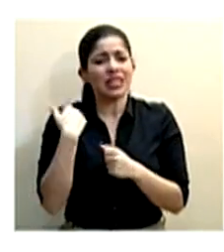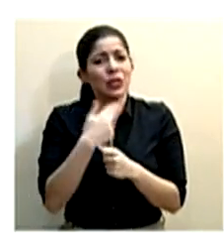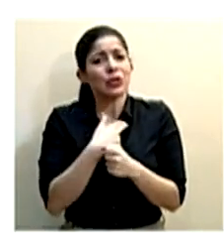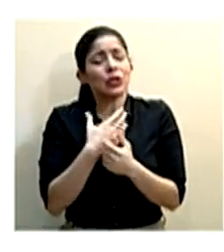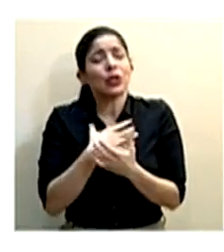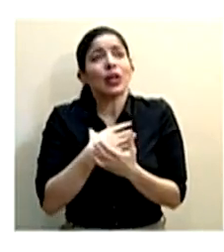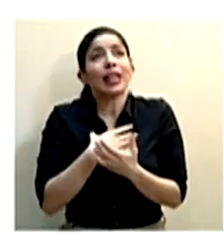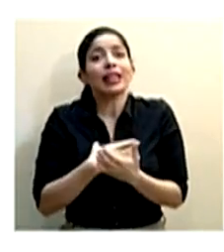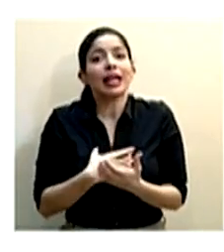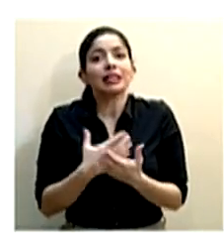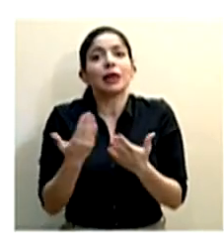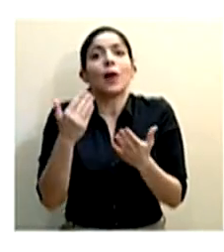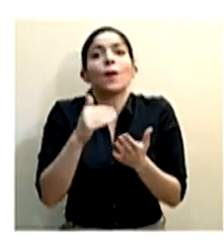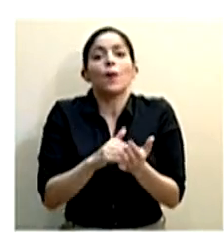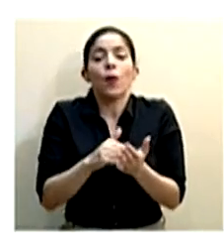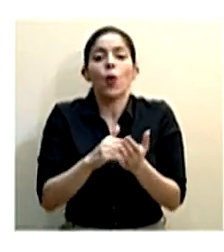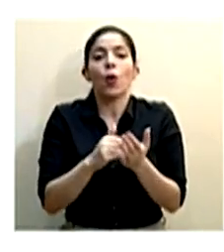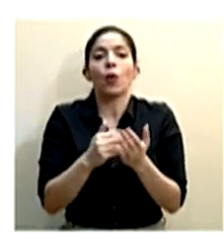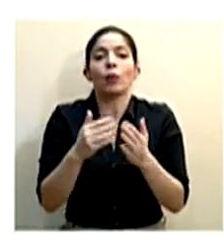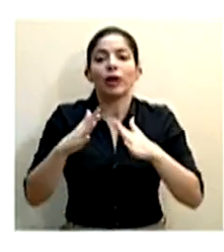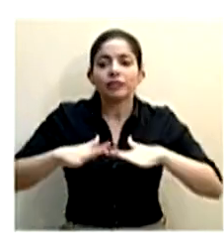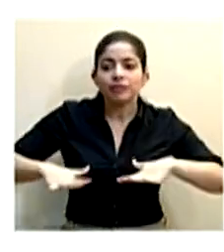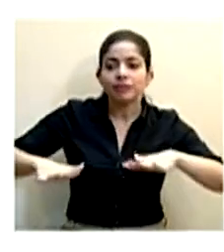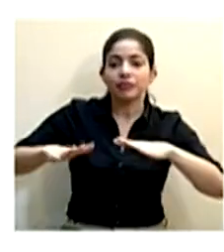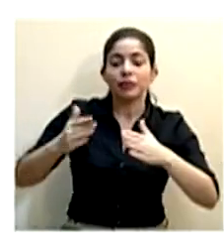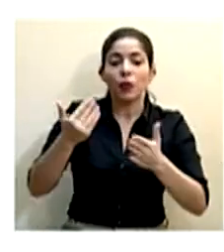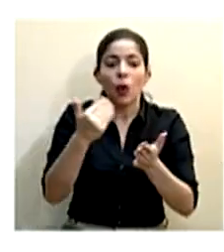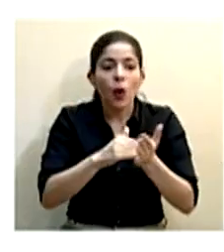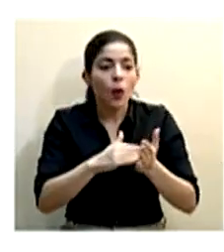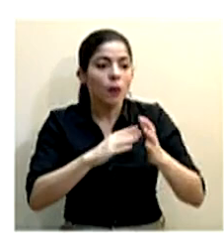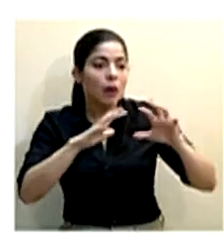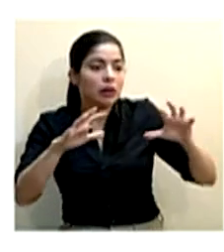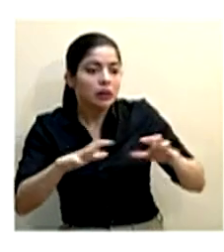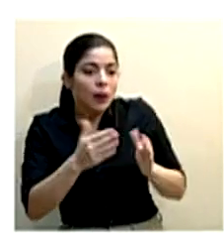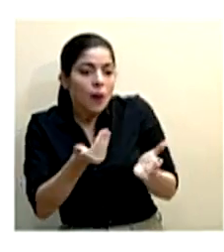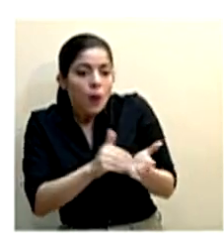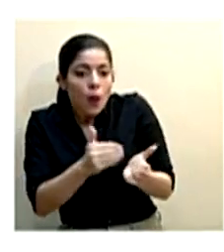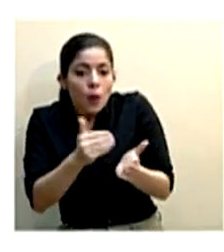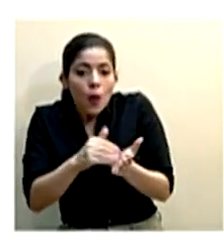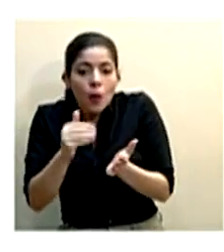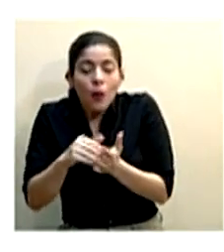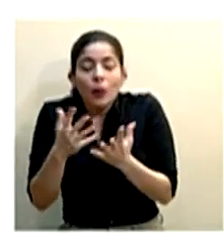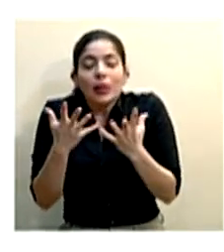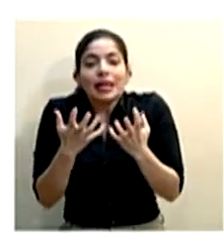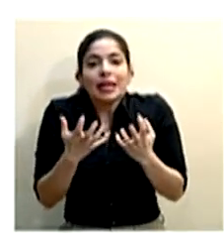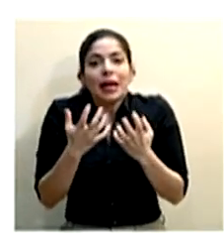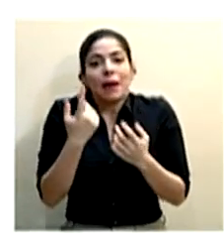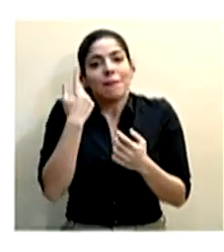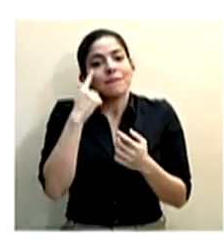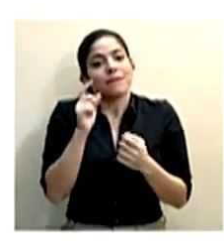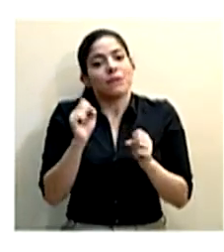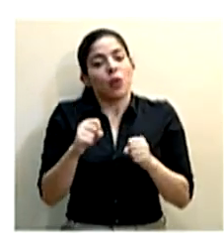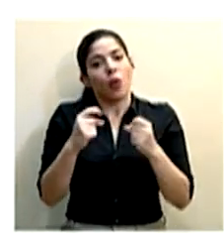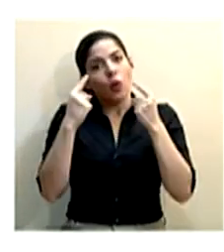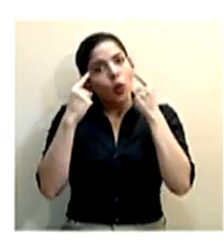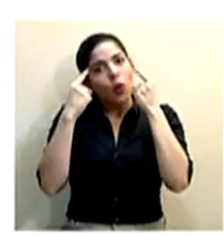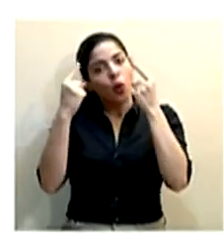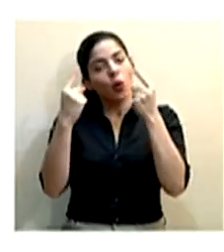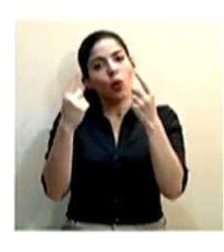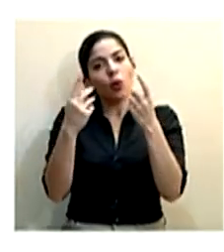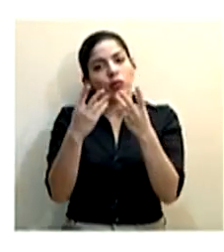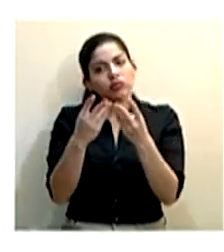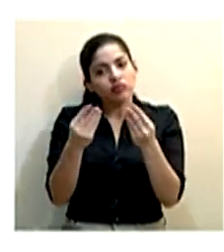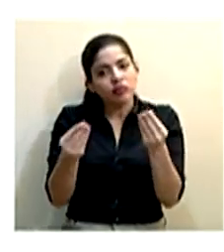deseando volver a poder tener ciertos espacios y ciertas actividades retomar para también lograr paliar